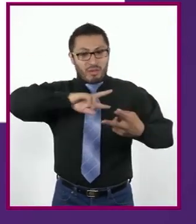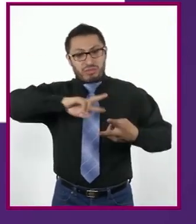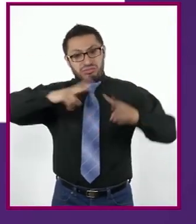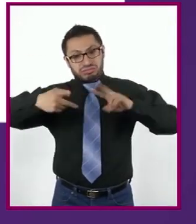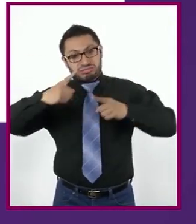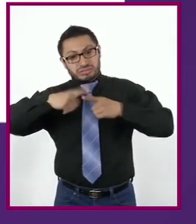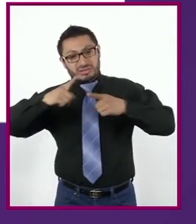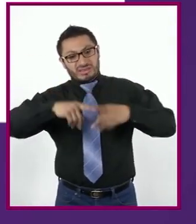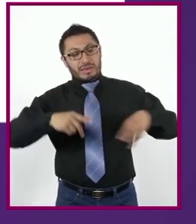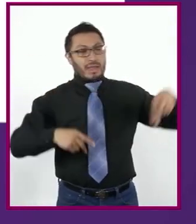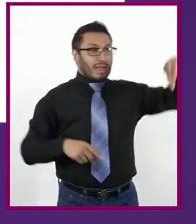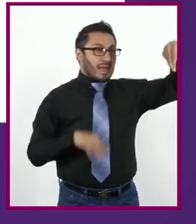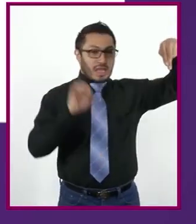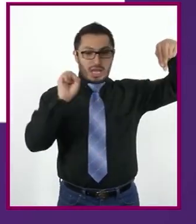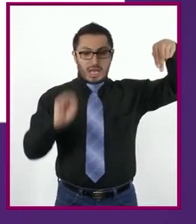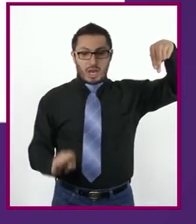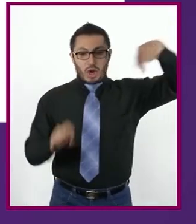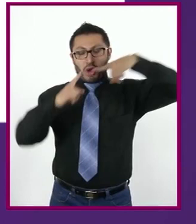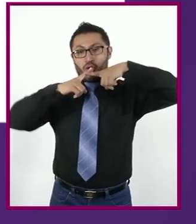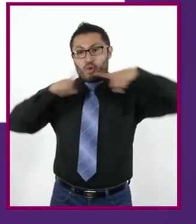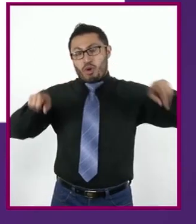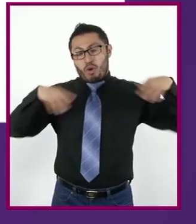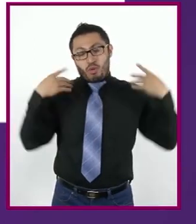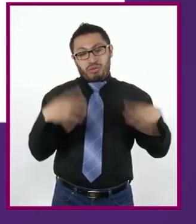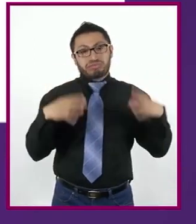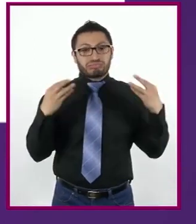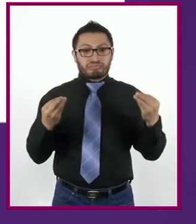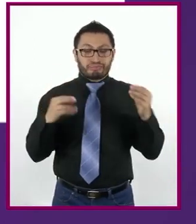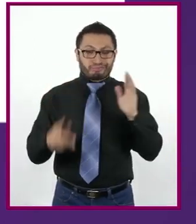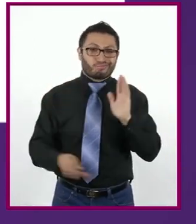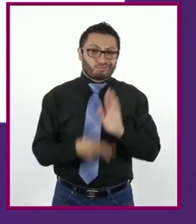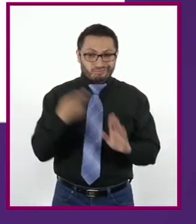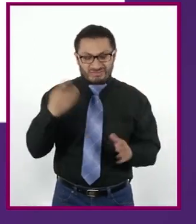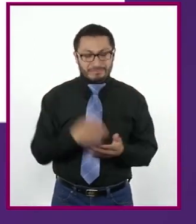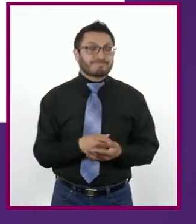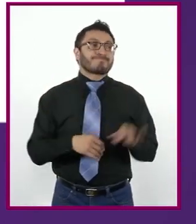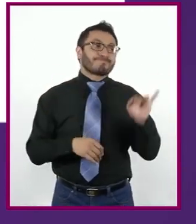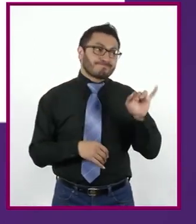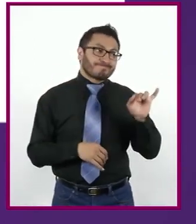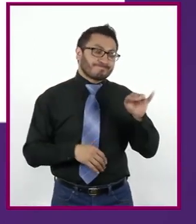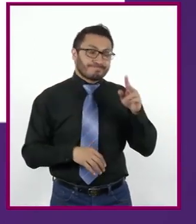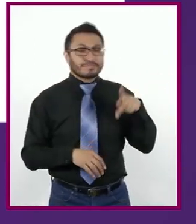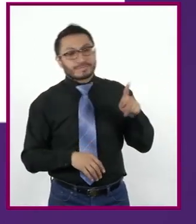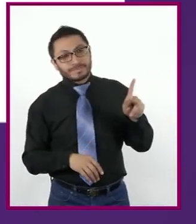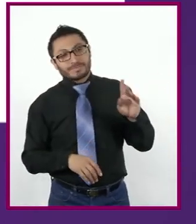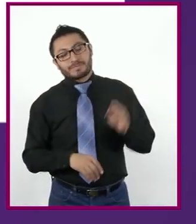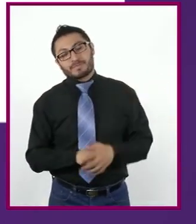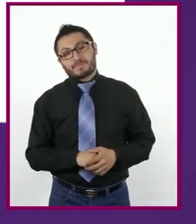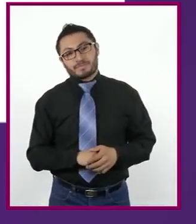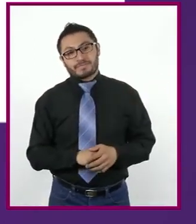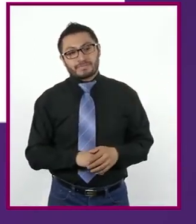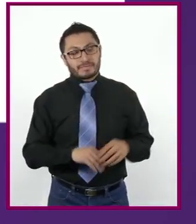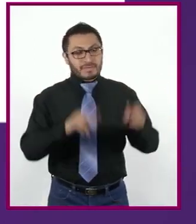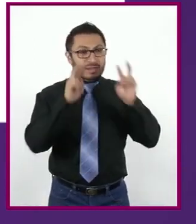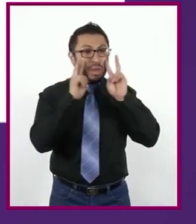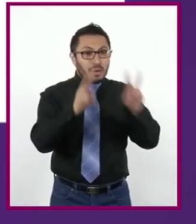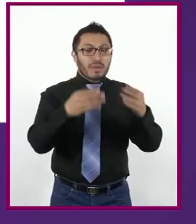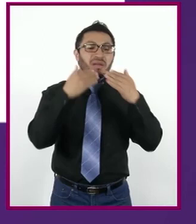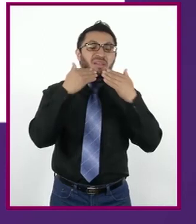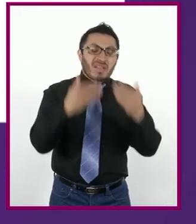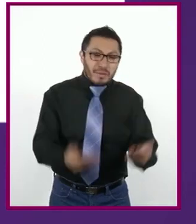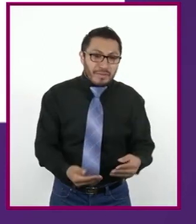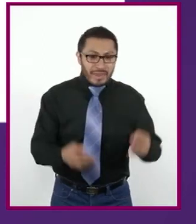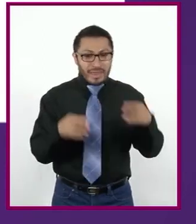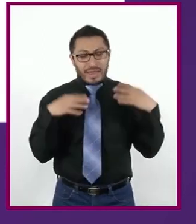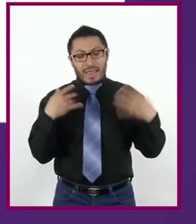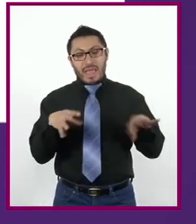el norte y el sur de nuestro país. Así es, Víctor. Pero aún así, si observas bien, la